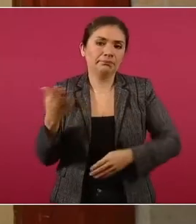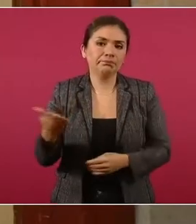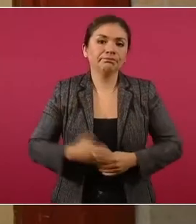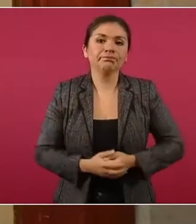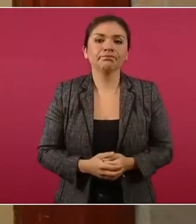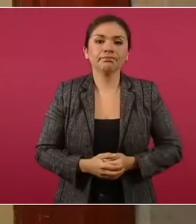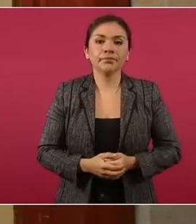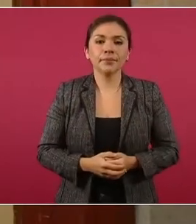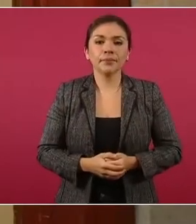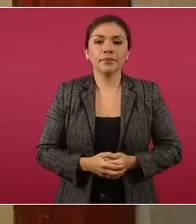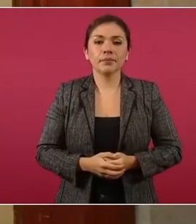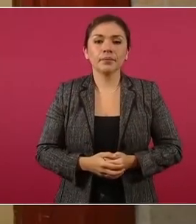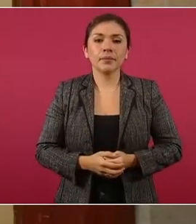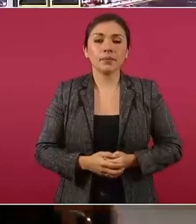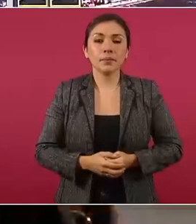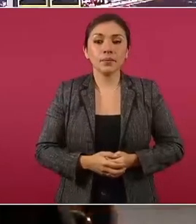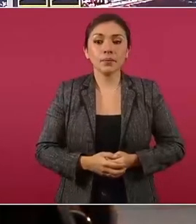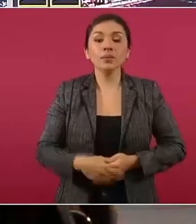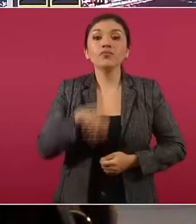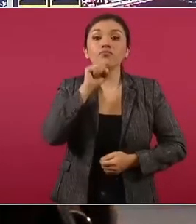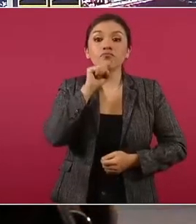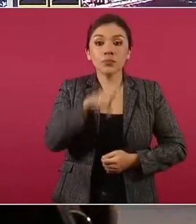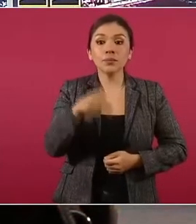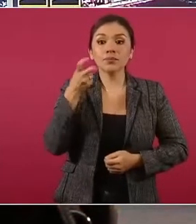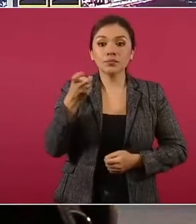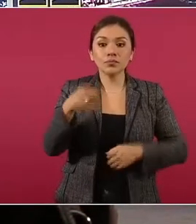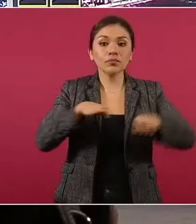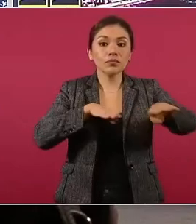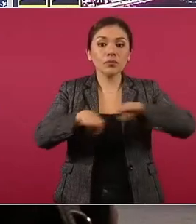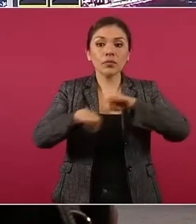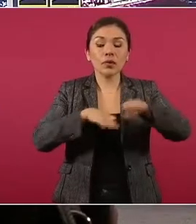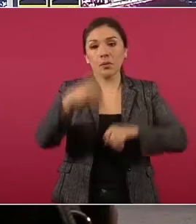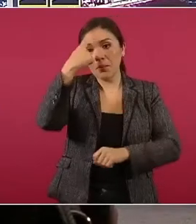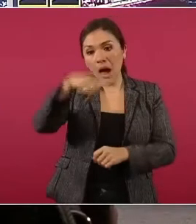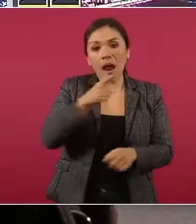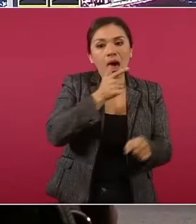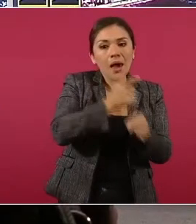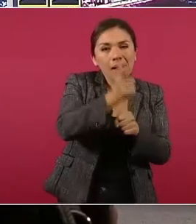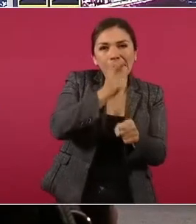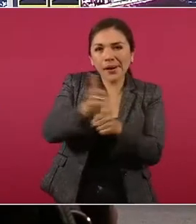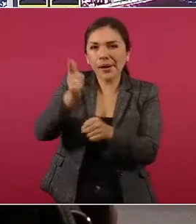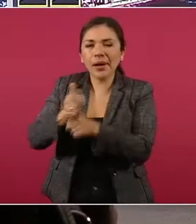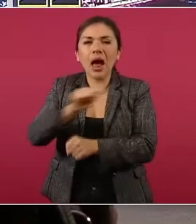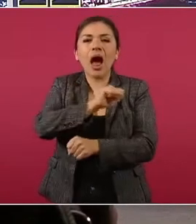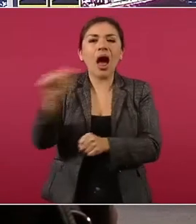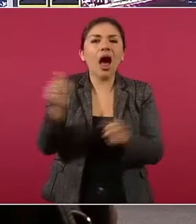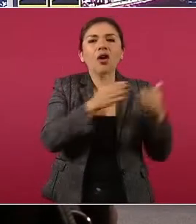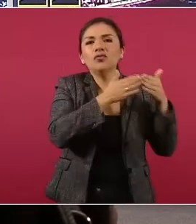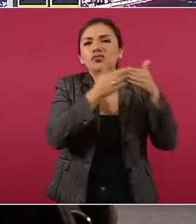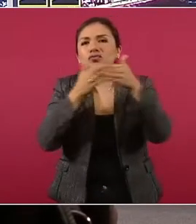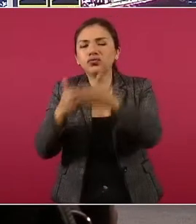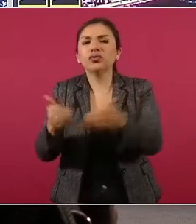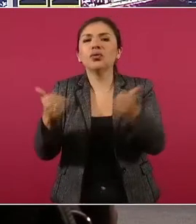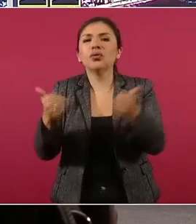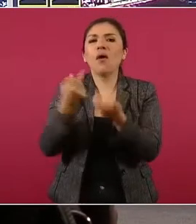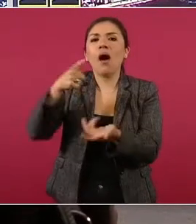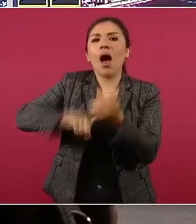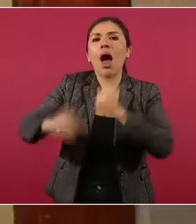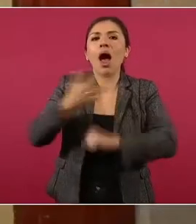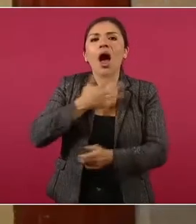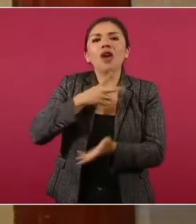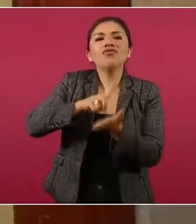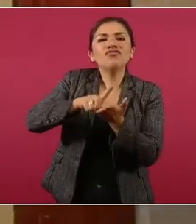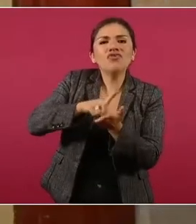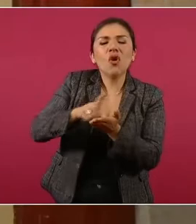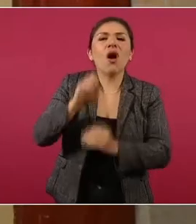Informar también como parte de las operaciones de detección de embarcaciones con droga o